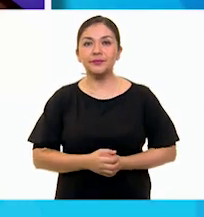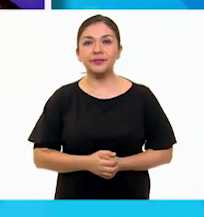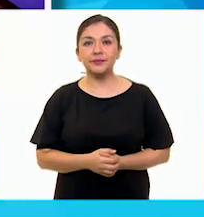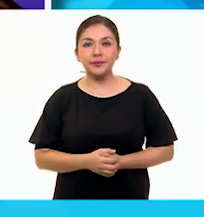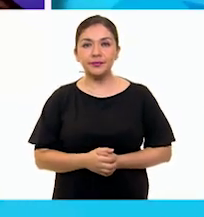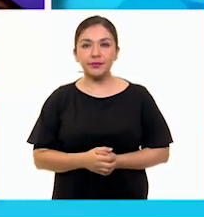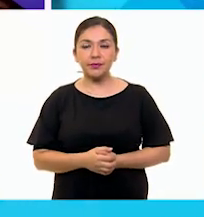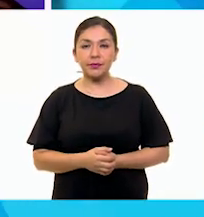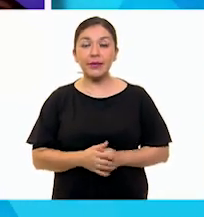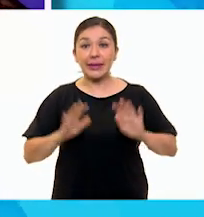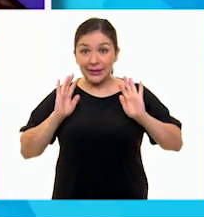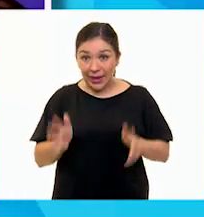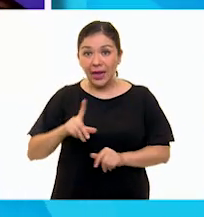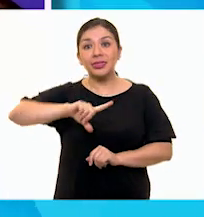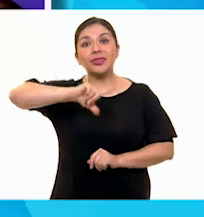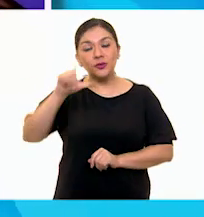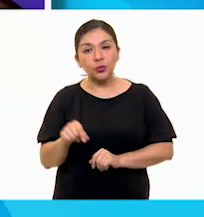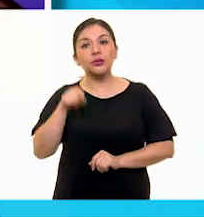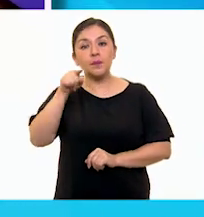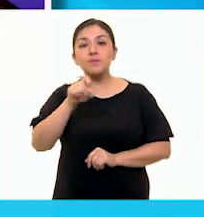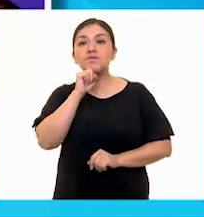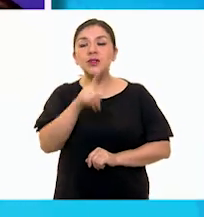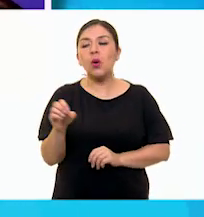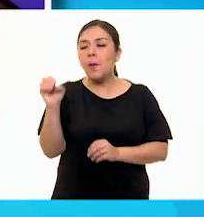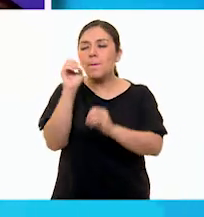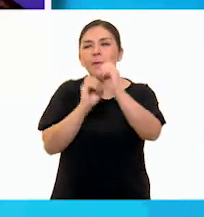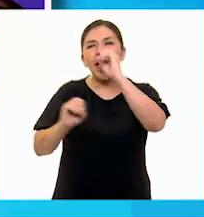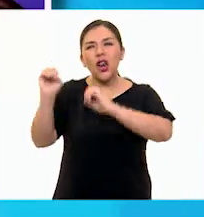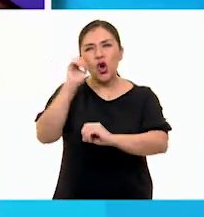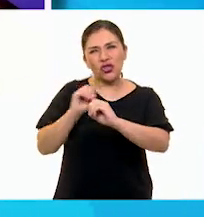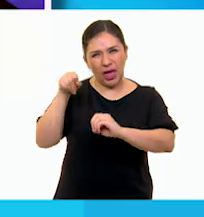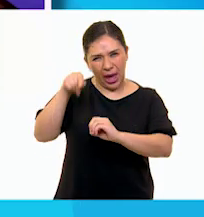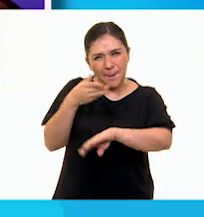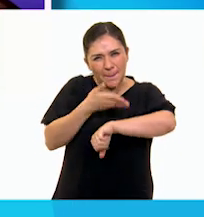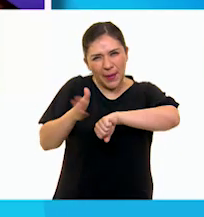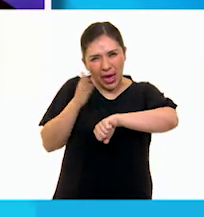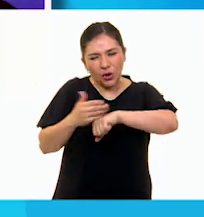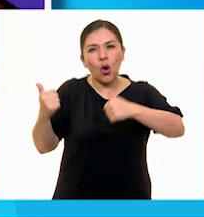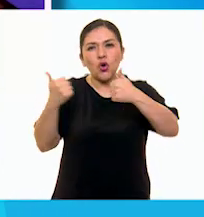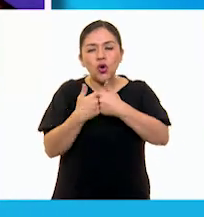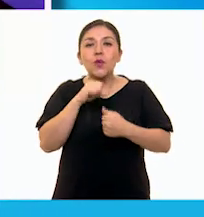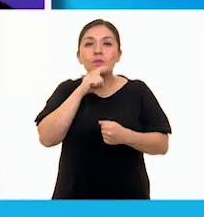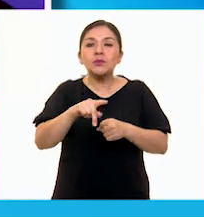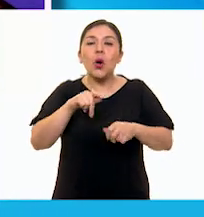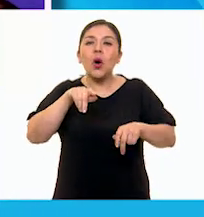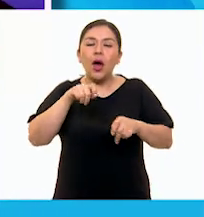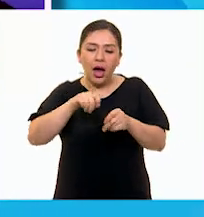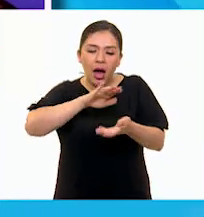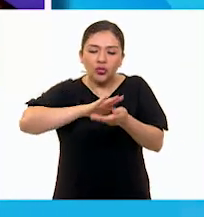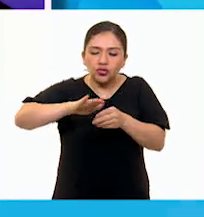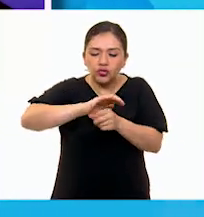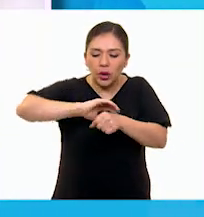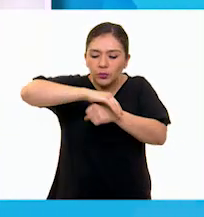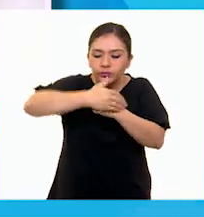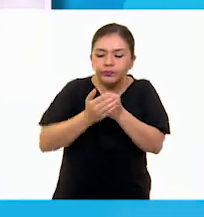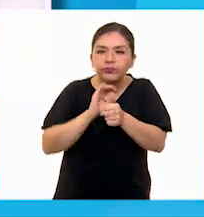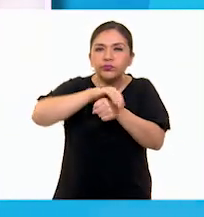Luego vamos a tomar nuestra pelotita de unicel y la forramos con nuestra tortillita.